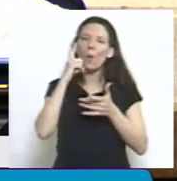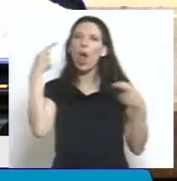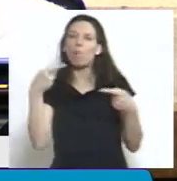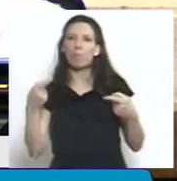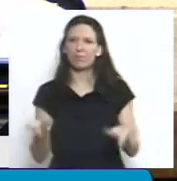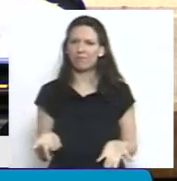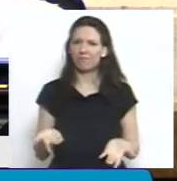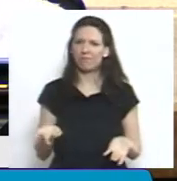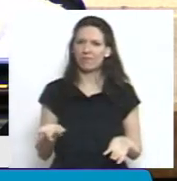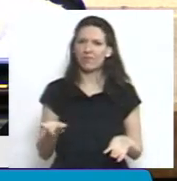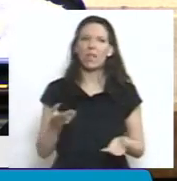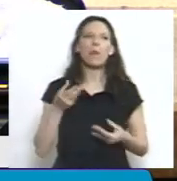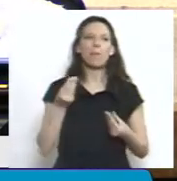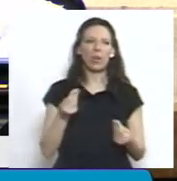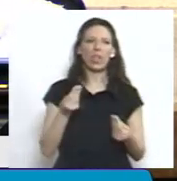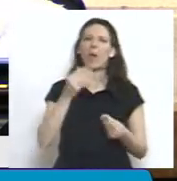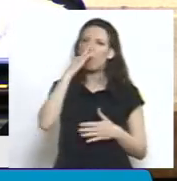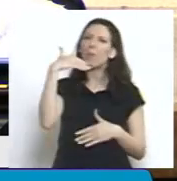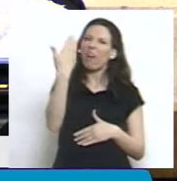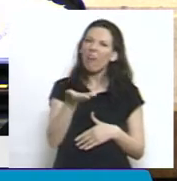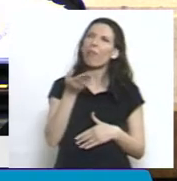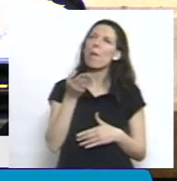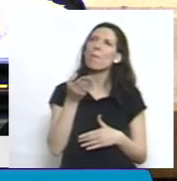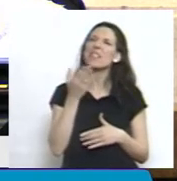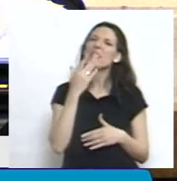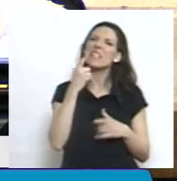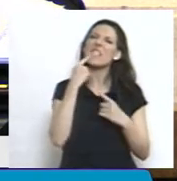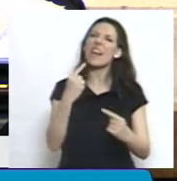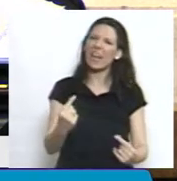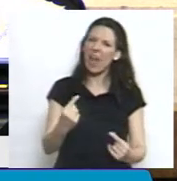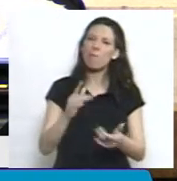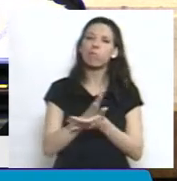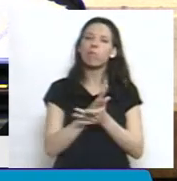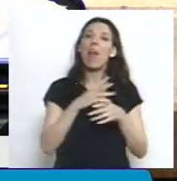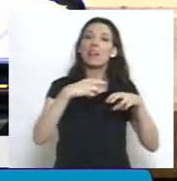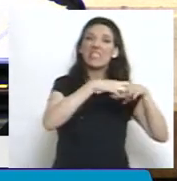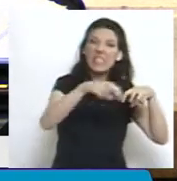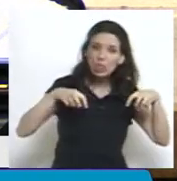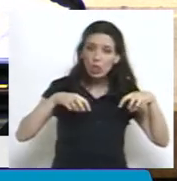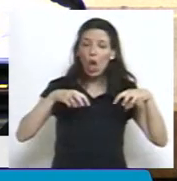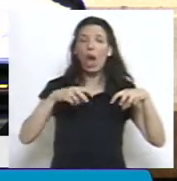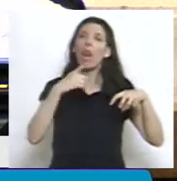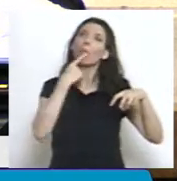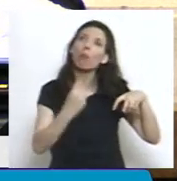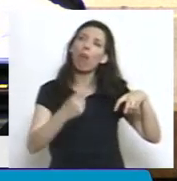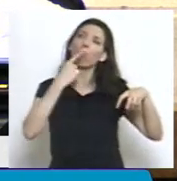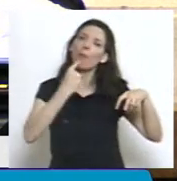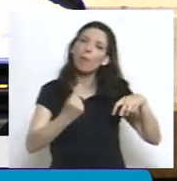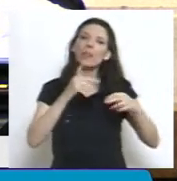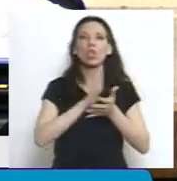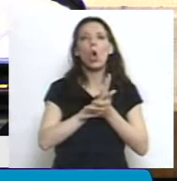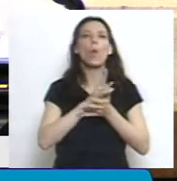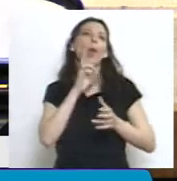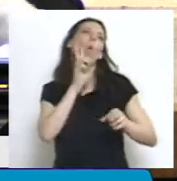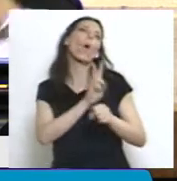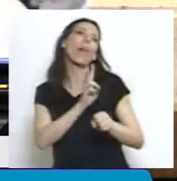Decir, a ver, porque después se reclama en muchas sesiones que cuidemos la institucionalidad del